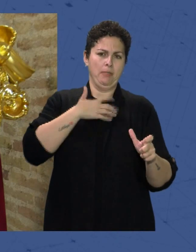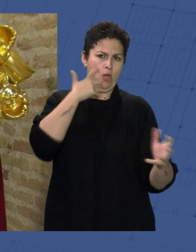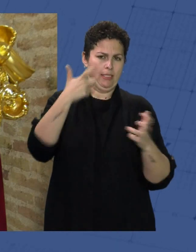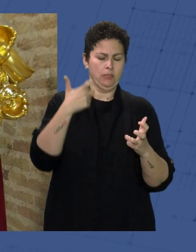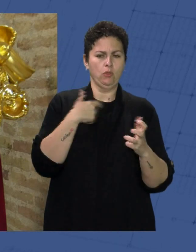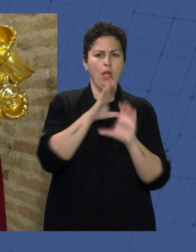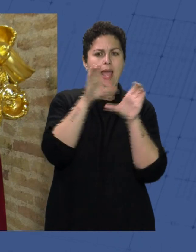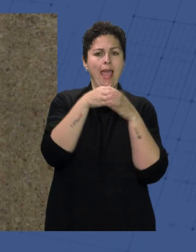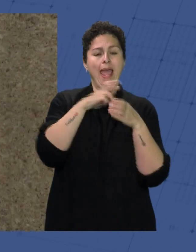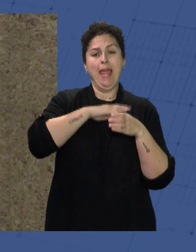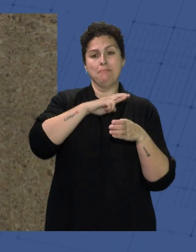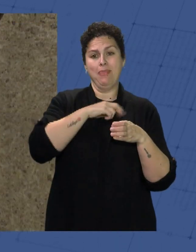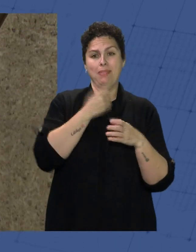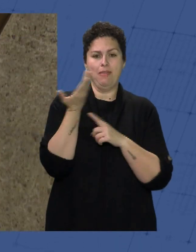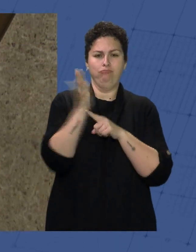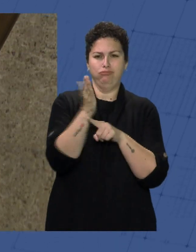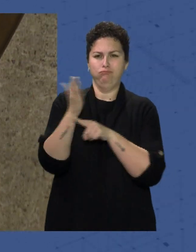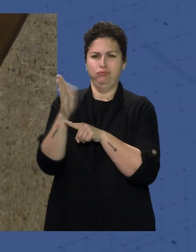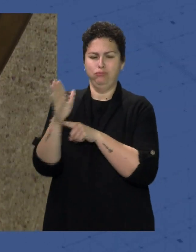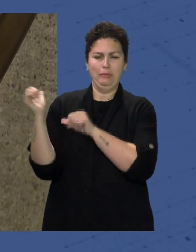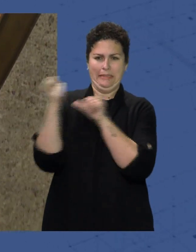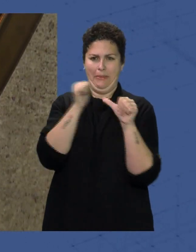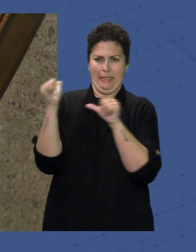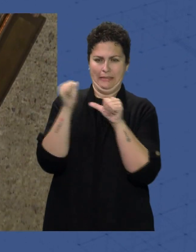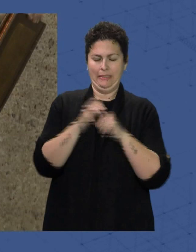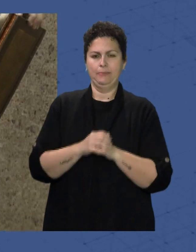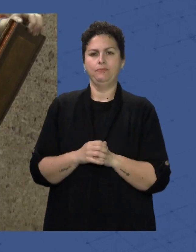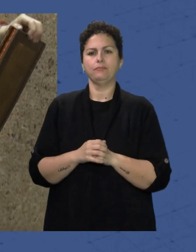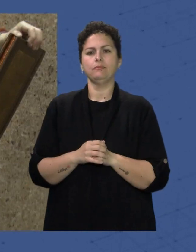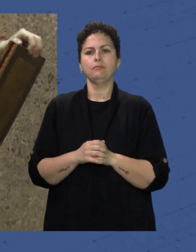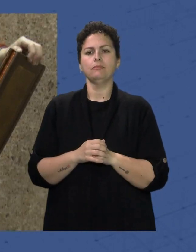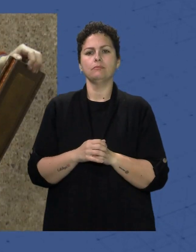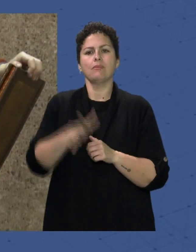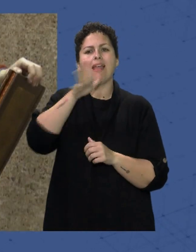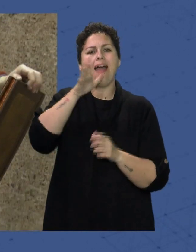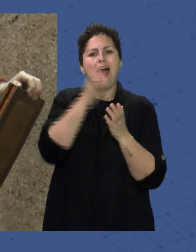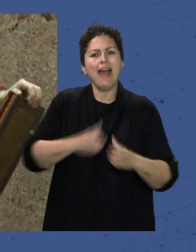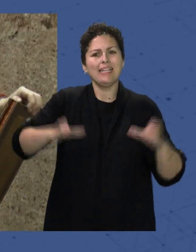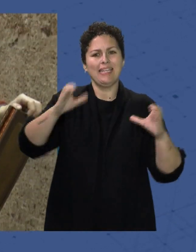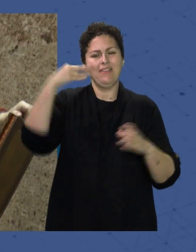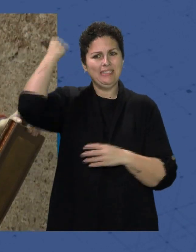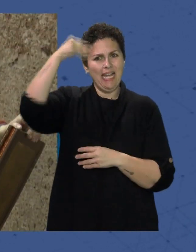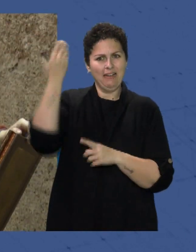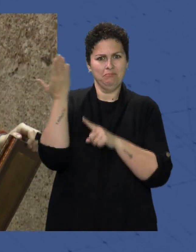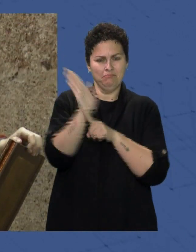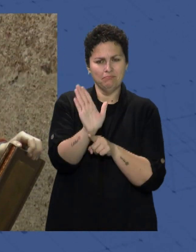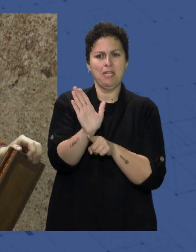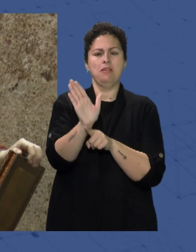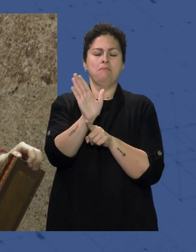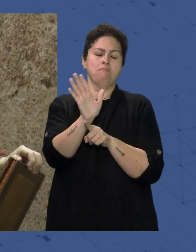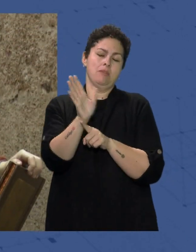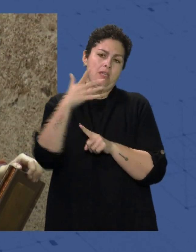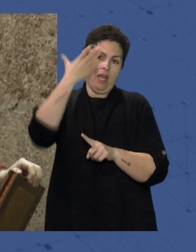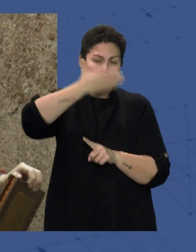por las calles de la ciudad Durante la Semana Santa Los aljibes árabes acogen la primera muestra cofrade de estrenos y